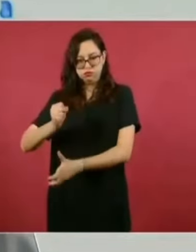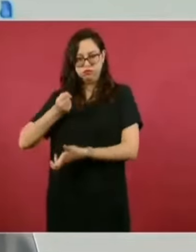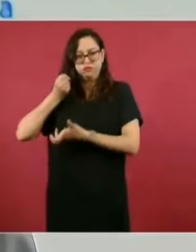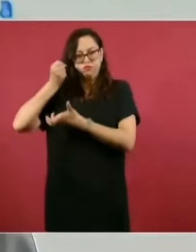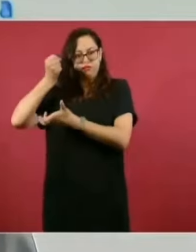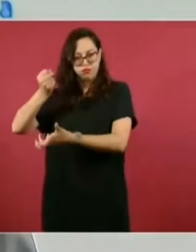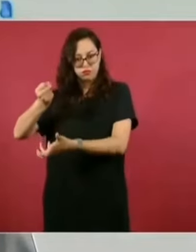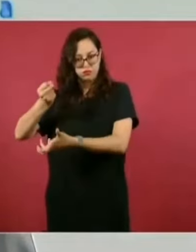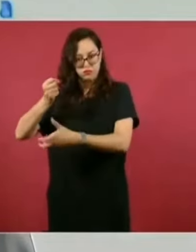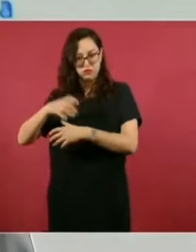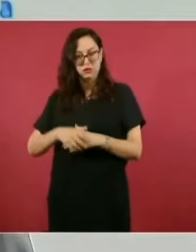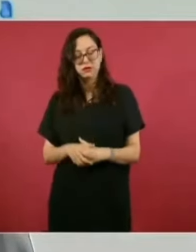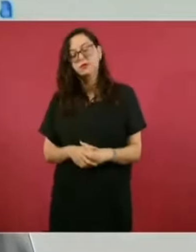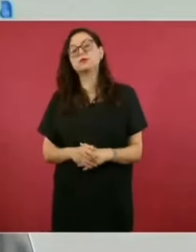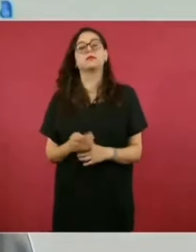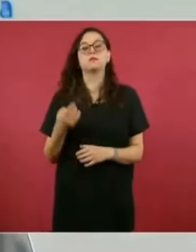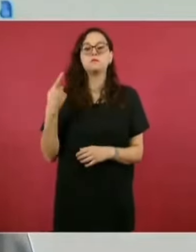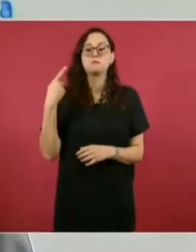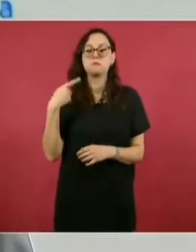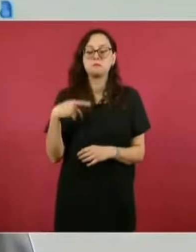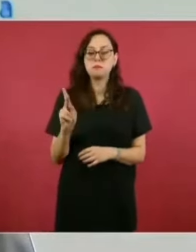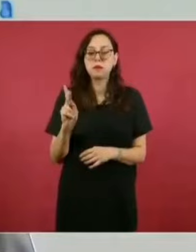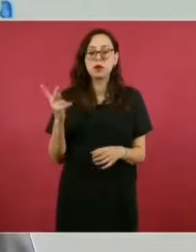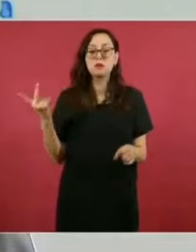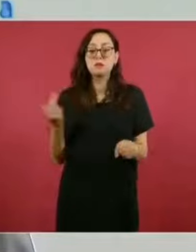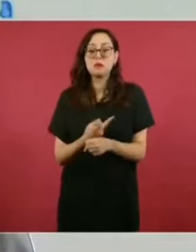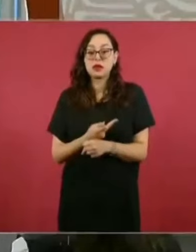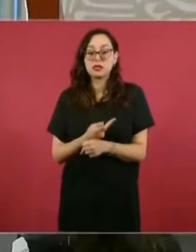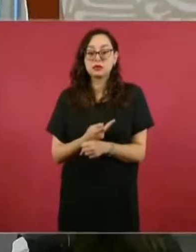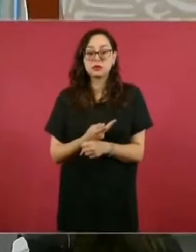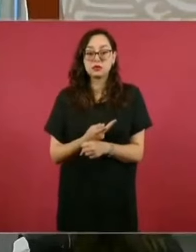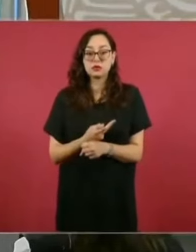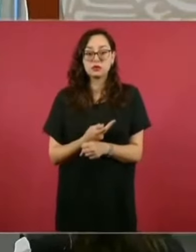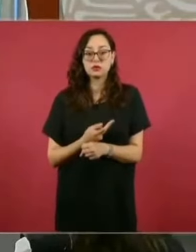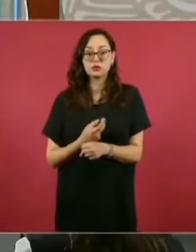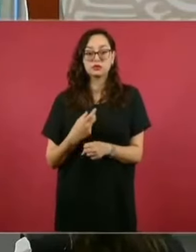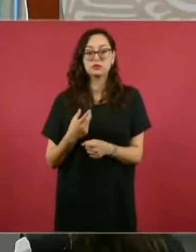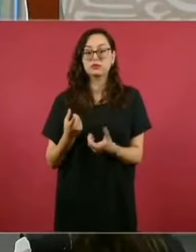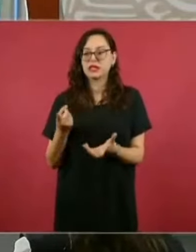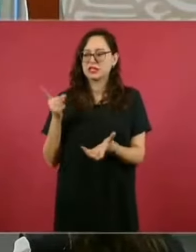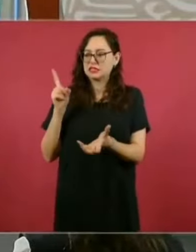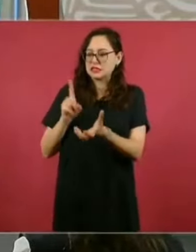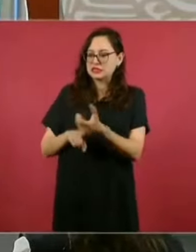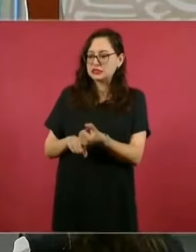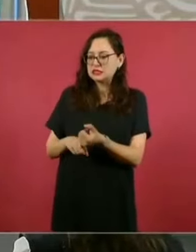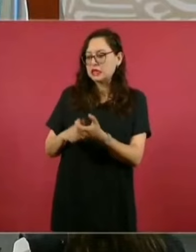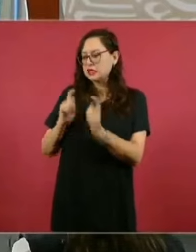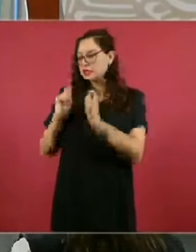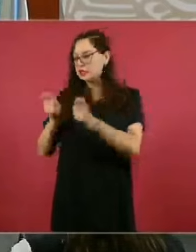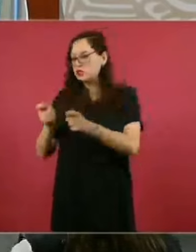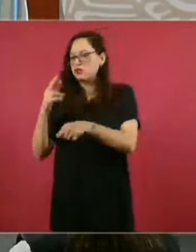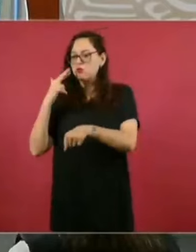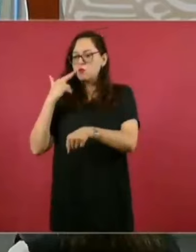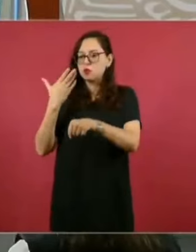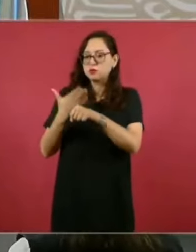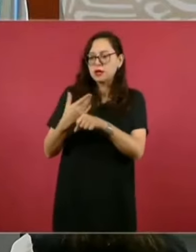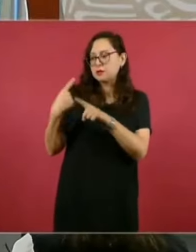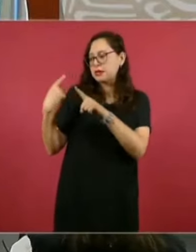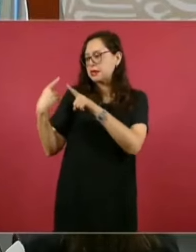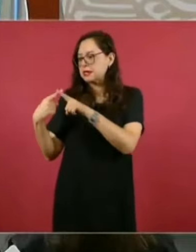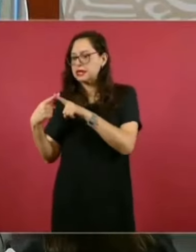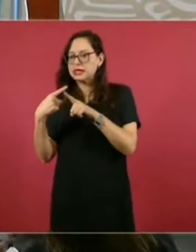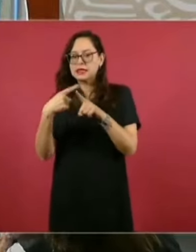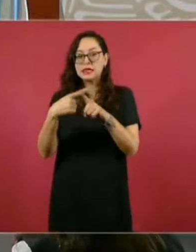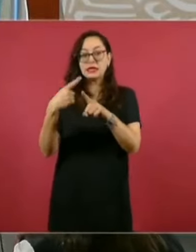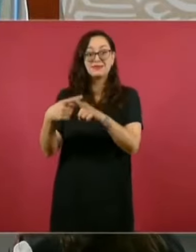embargo, la falta de definición y armonización de las competencias y atribuciones de